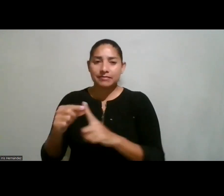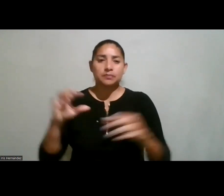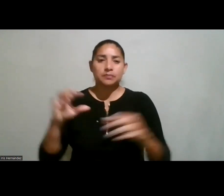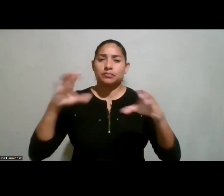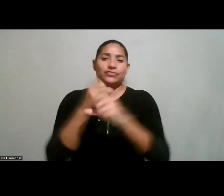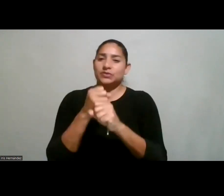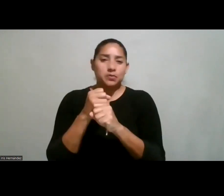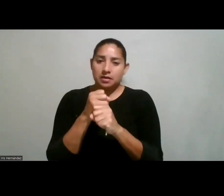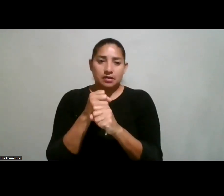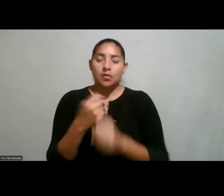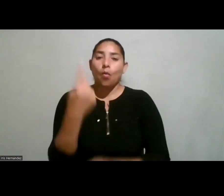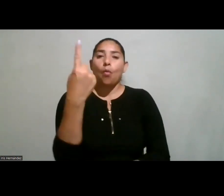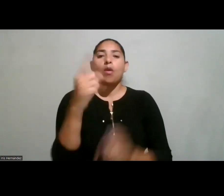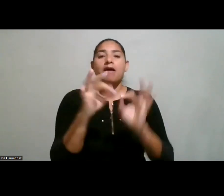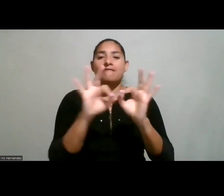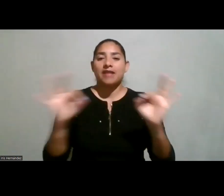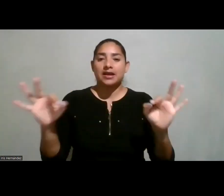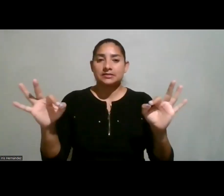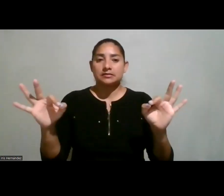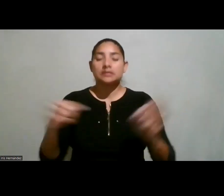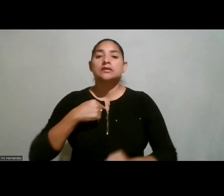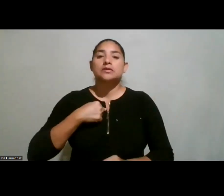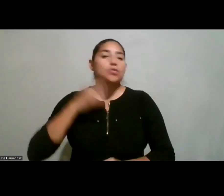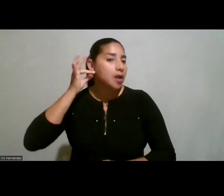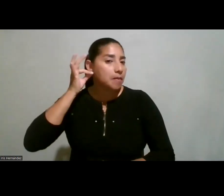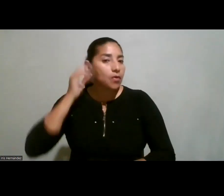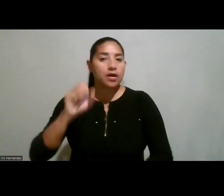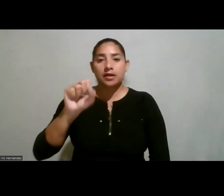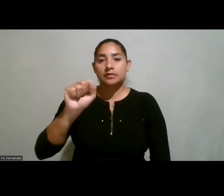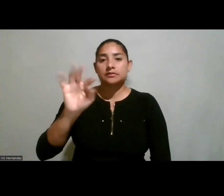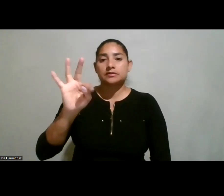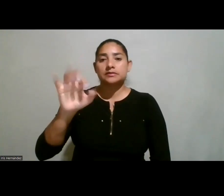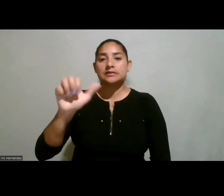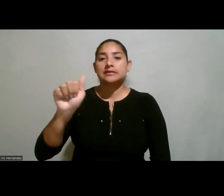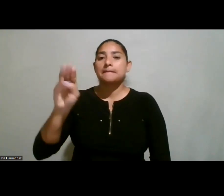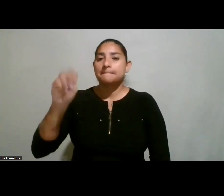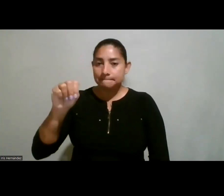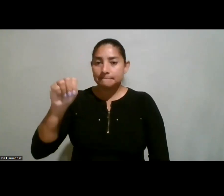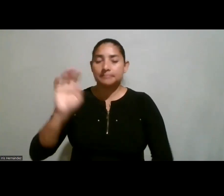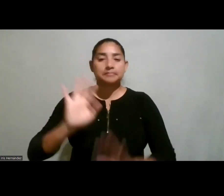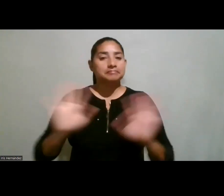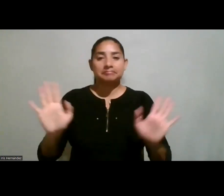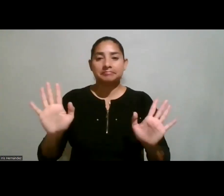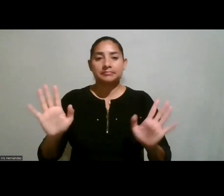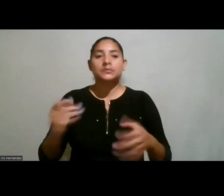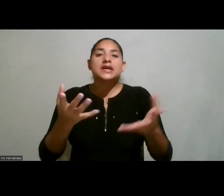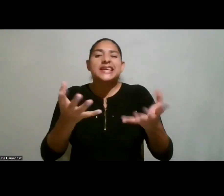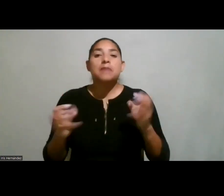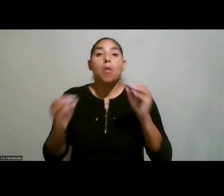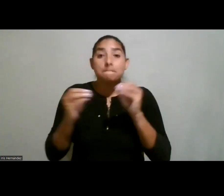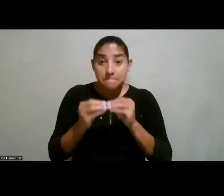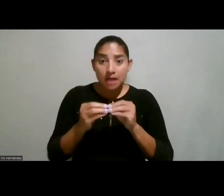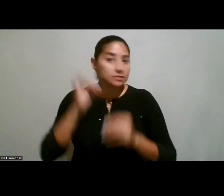resumir en una frase. Soy una mujer, Stim. y que queremos más mujeres